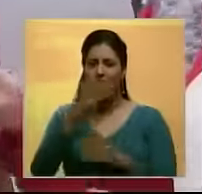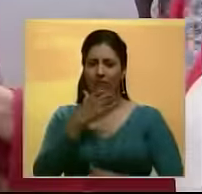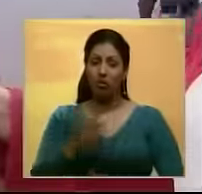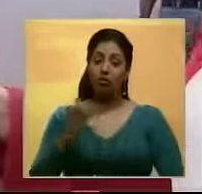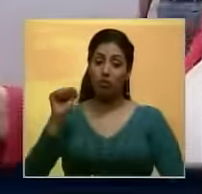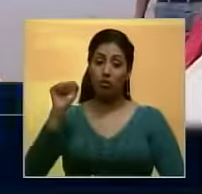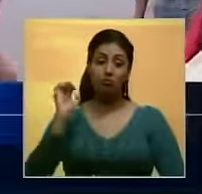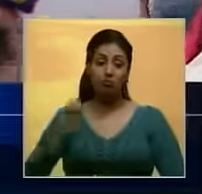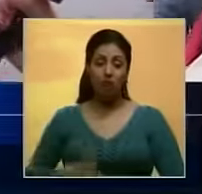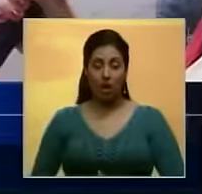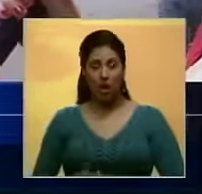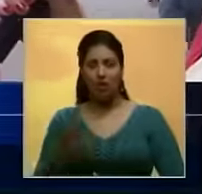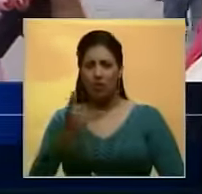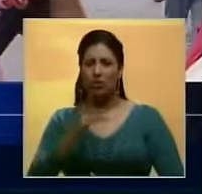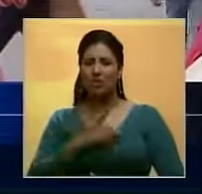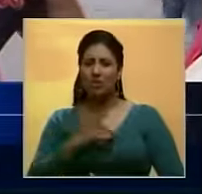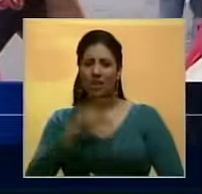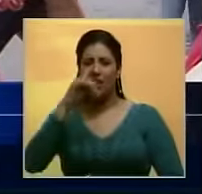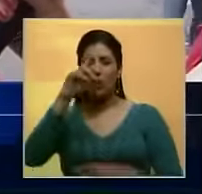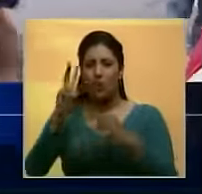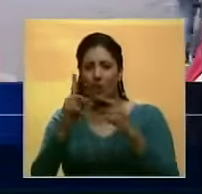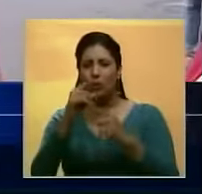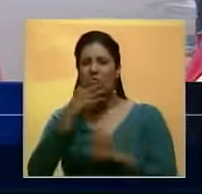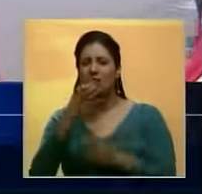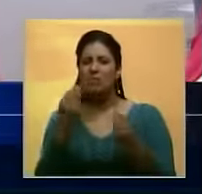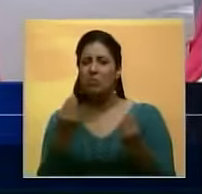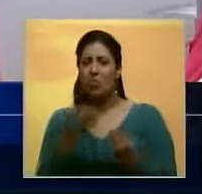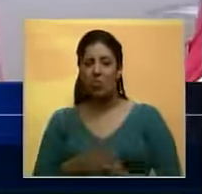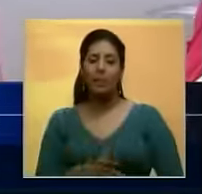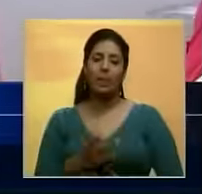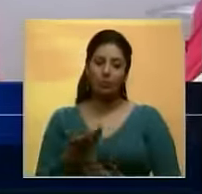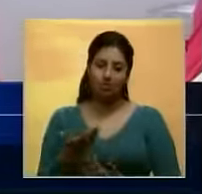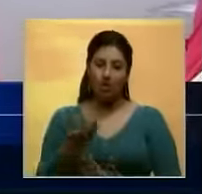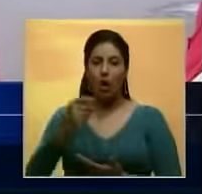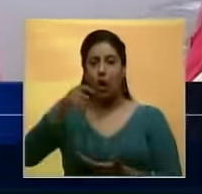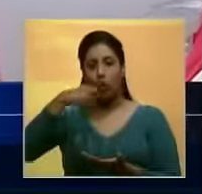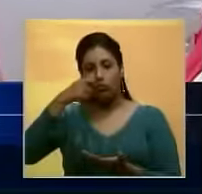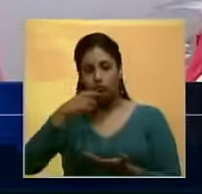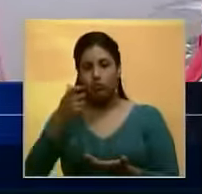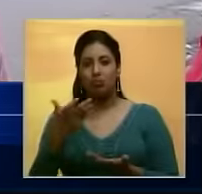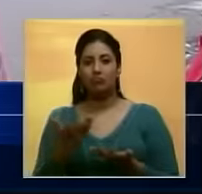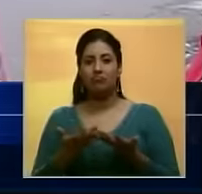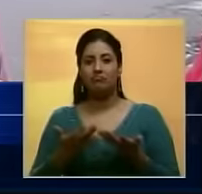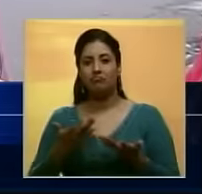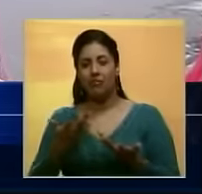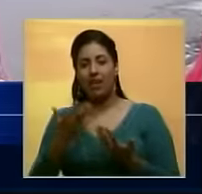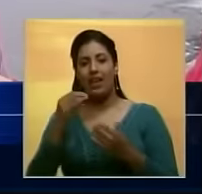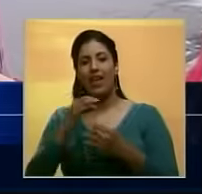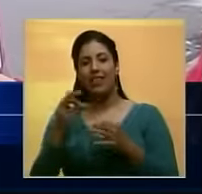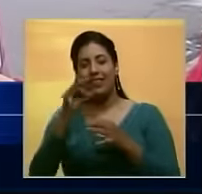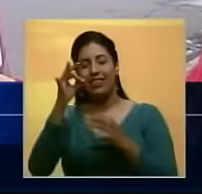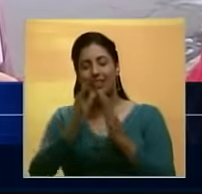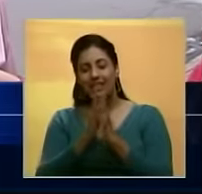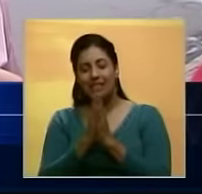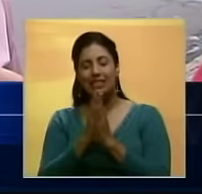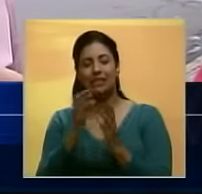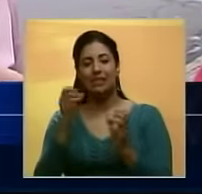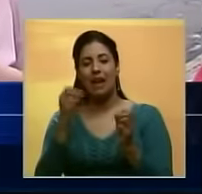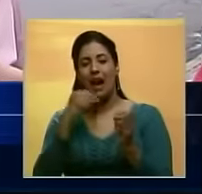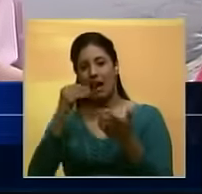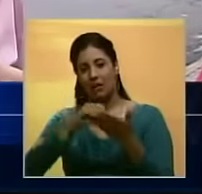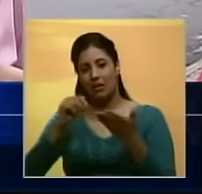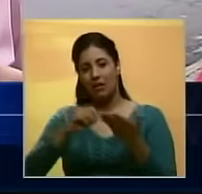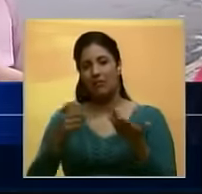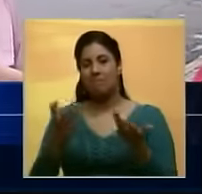Navidad? Sí, claro. ¿Cómo lo celebran cada 21 de diciembre? Bueno, aparte de una cena, pidiendo deseos y